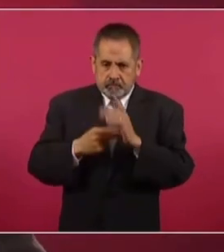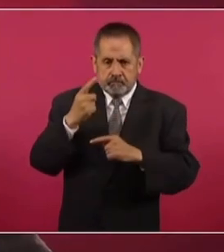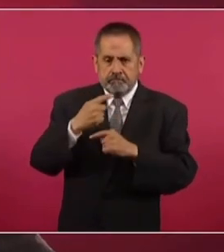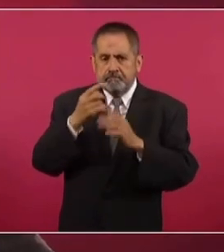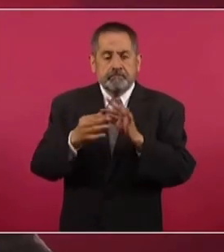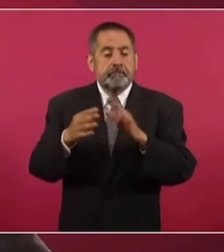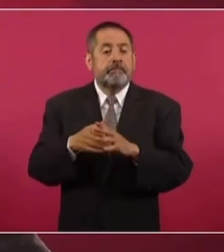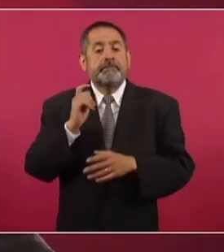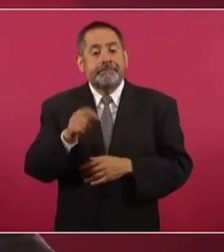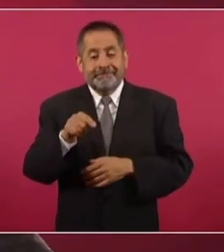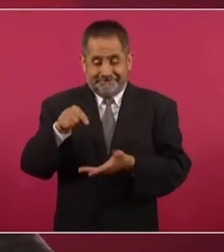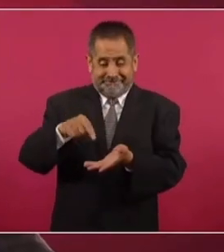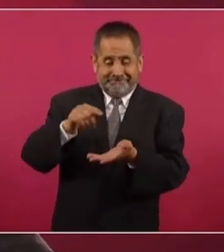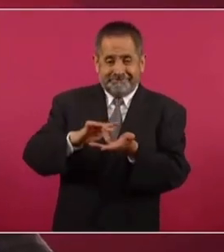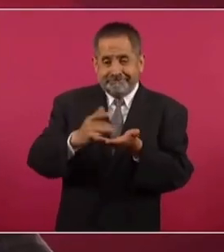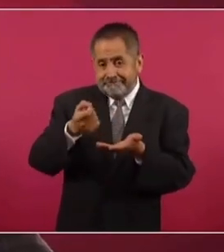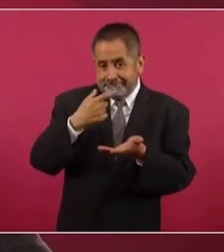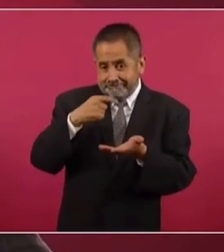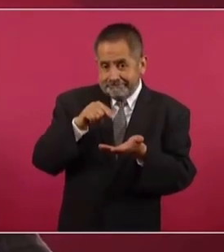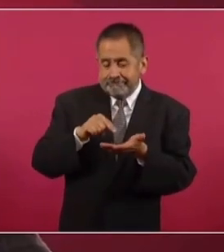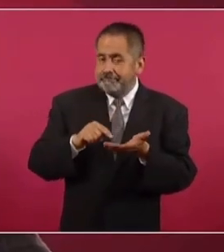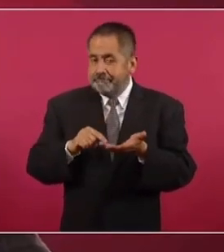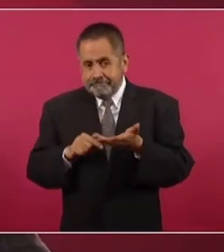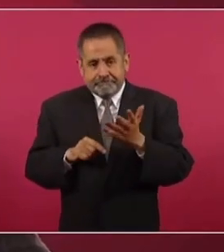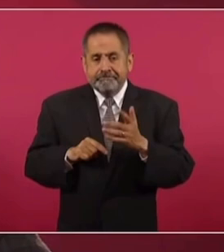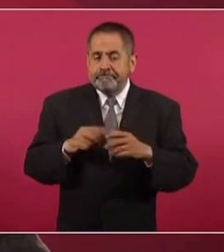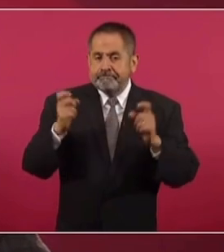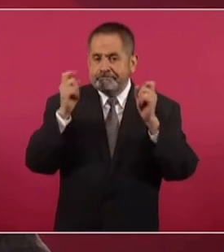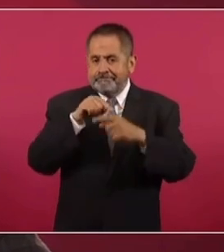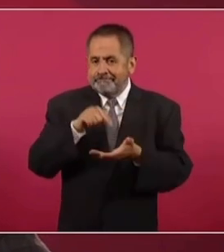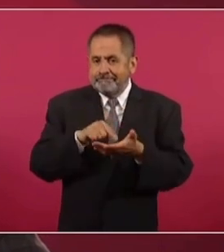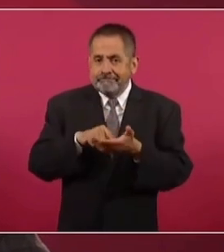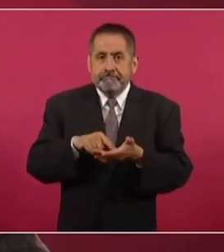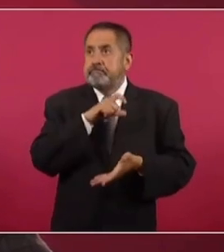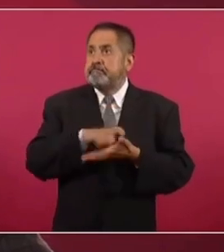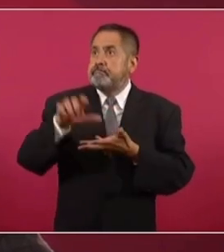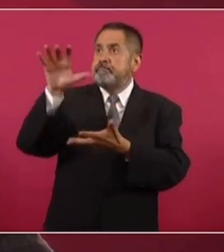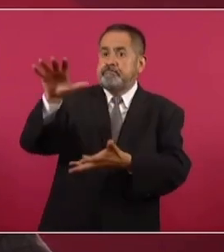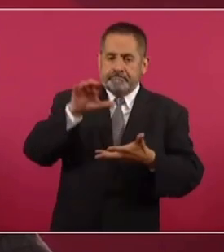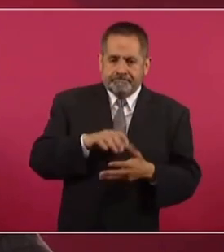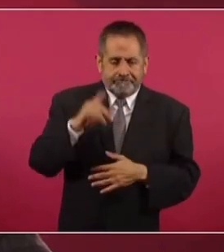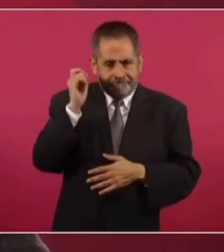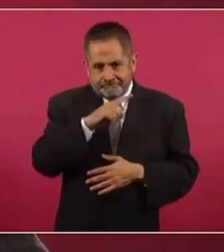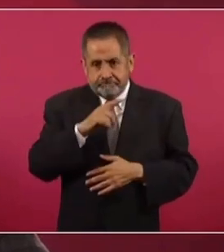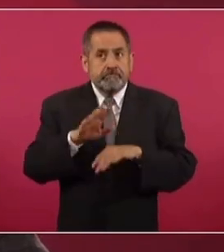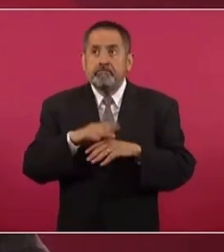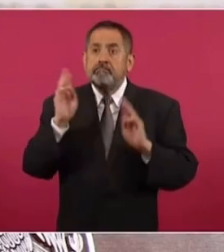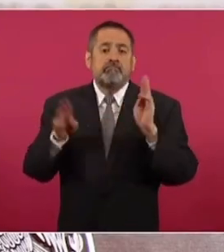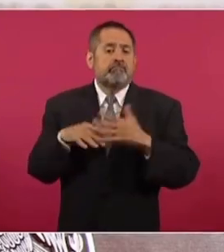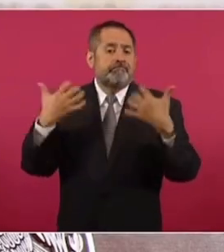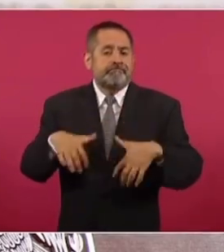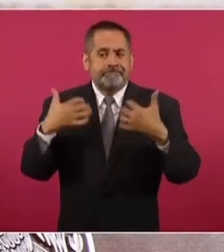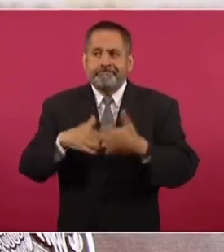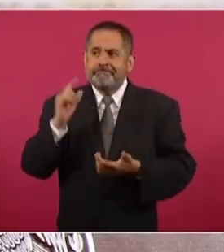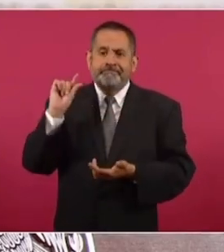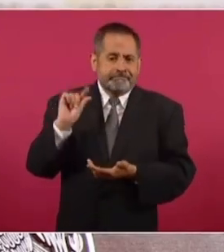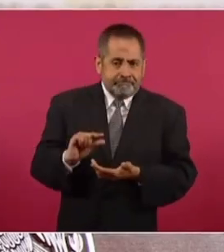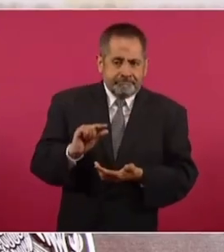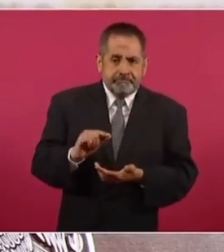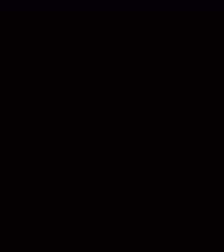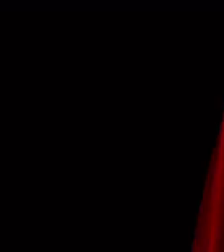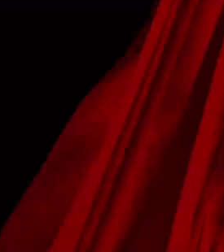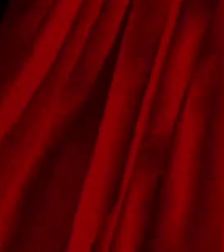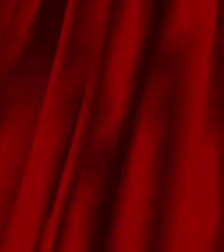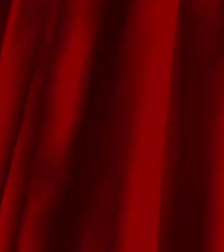apunte, los medicamentos han tenido una cierta dificultad para su adquisición, por su producción y además por el uso